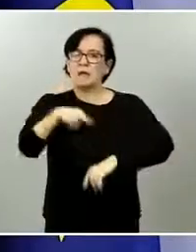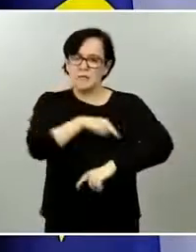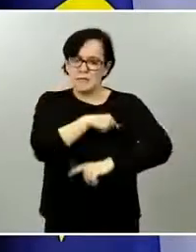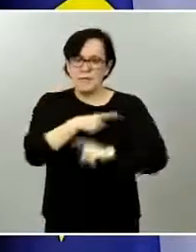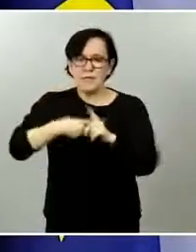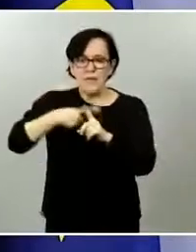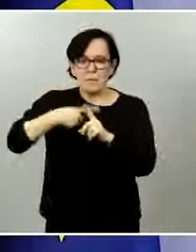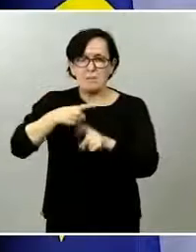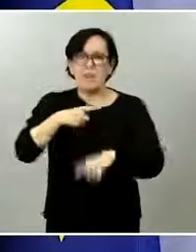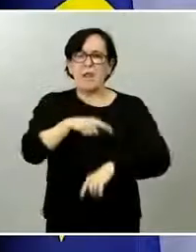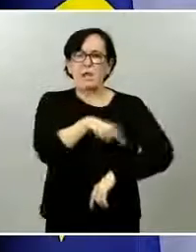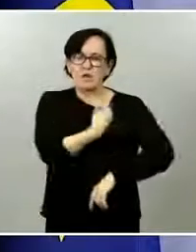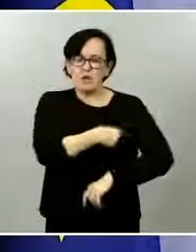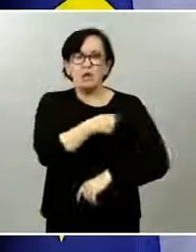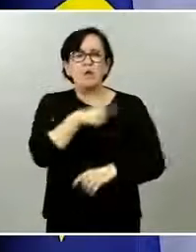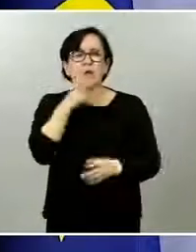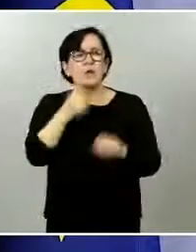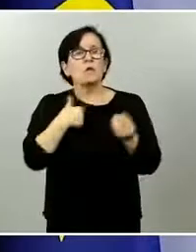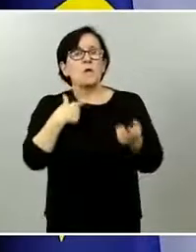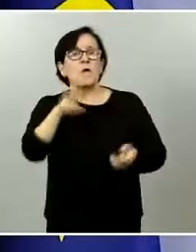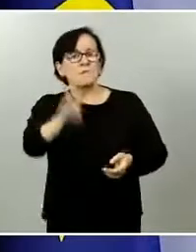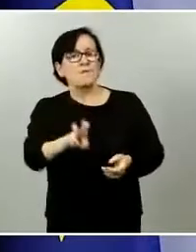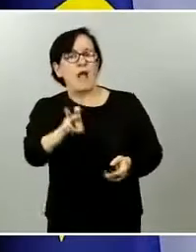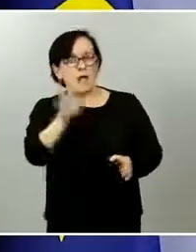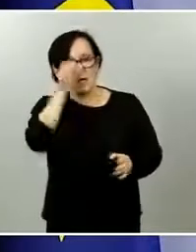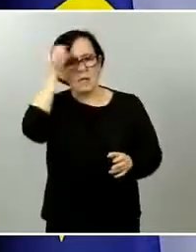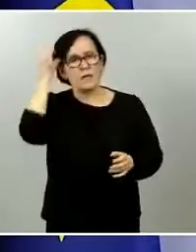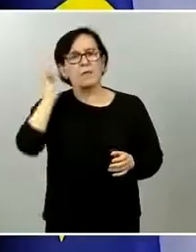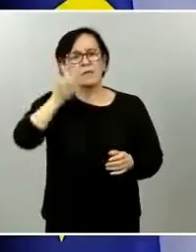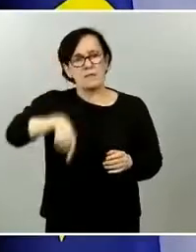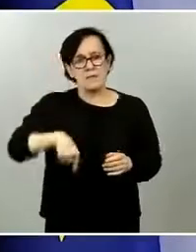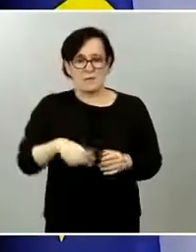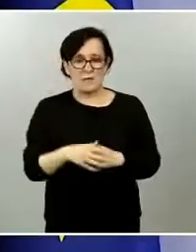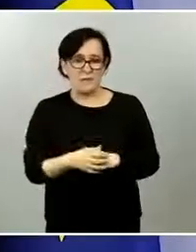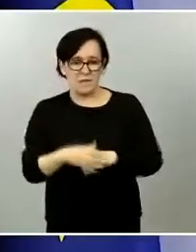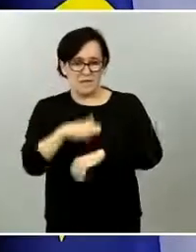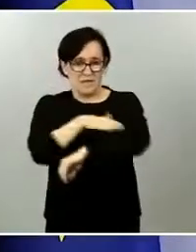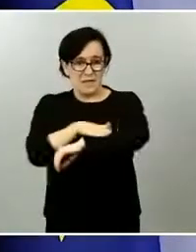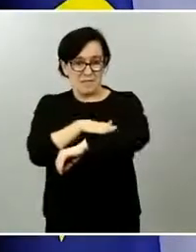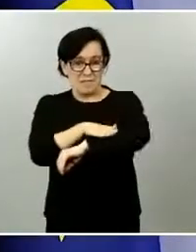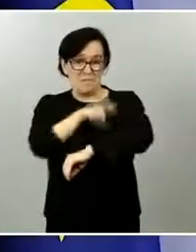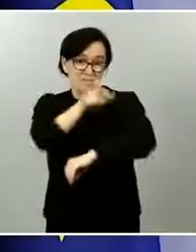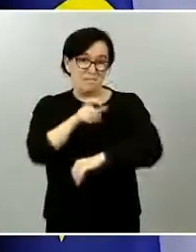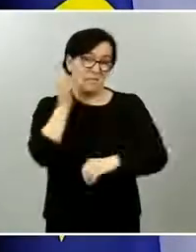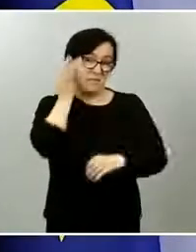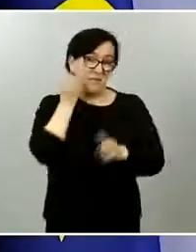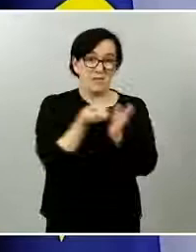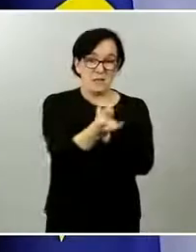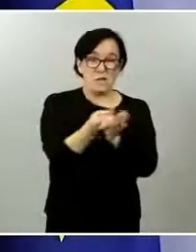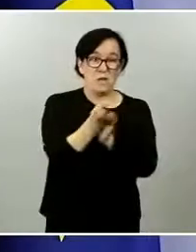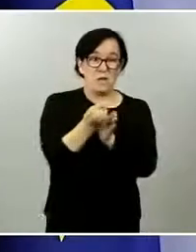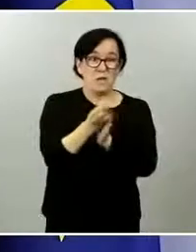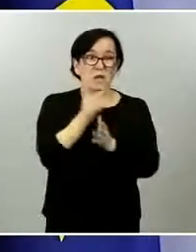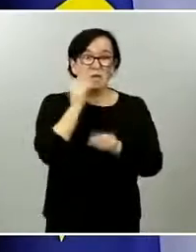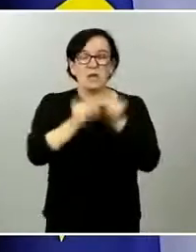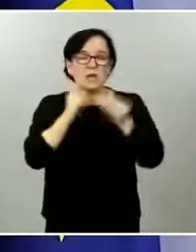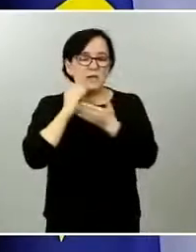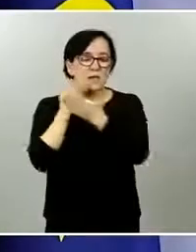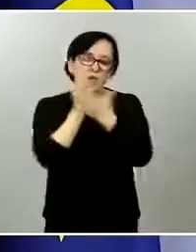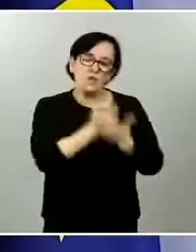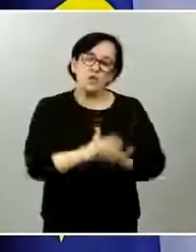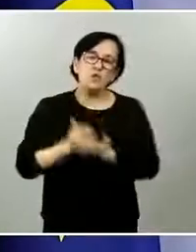hay unas medidas específicas que usted ha mencionado que se aplican en puertos y aeropuertos como es la toma de temperatura bien son medidas que tienen